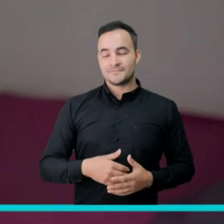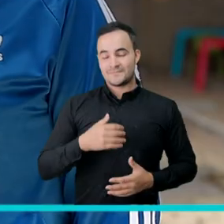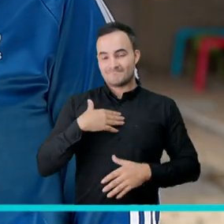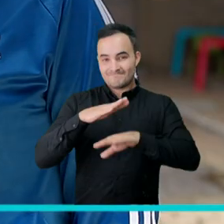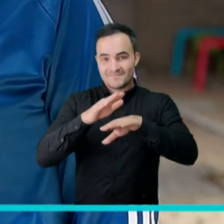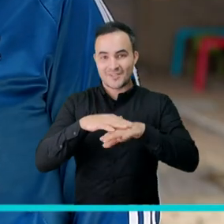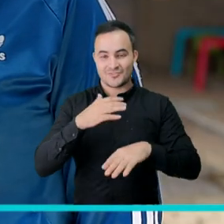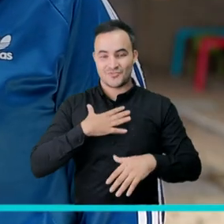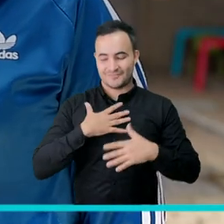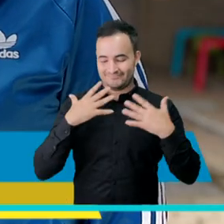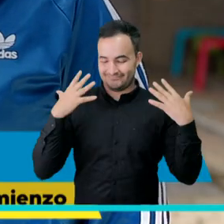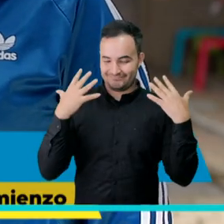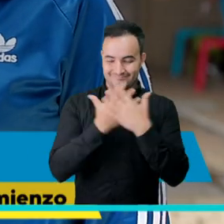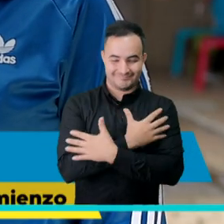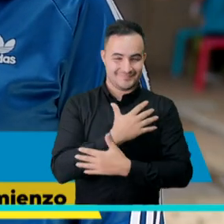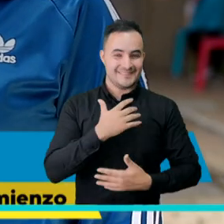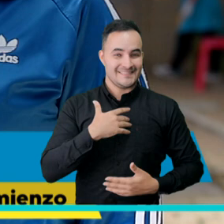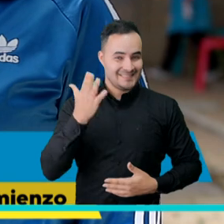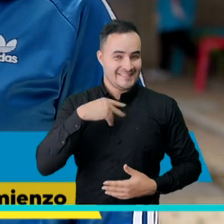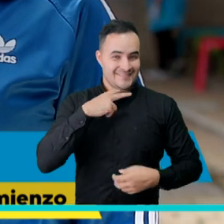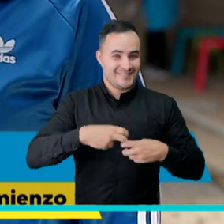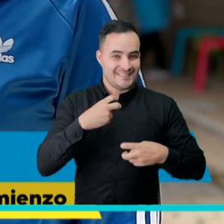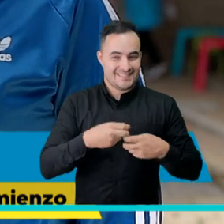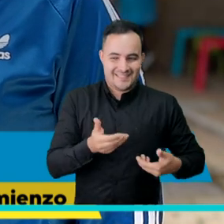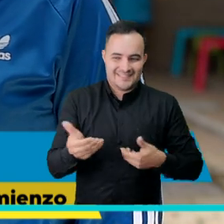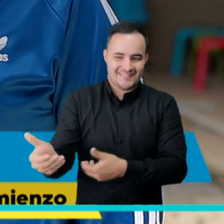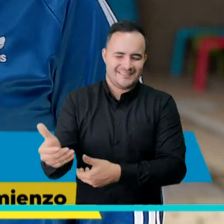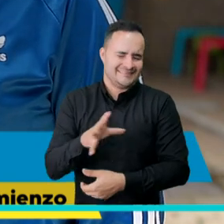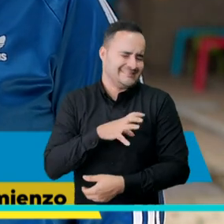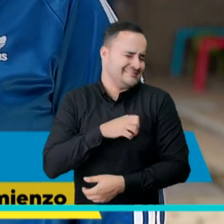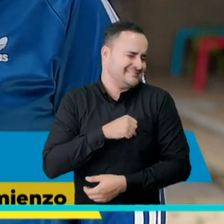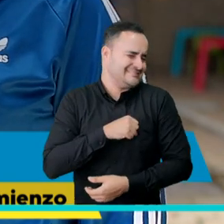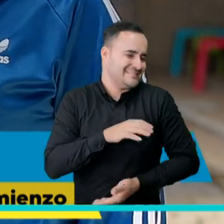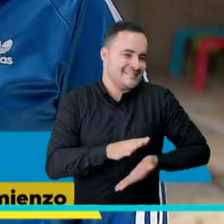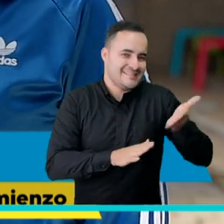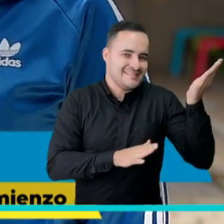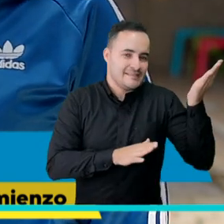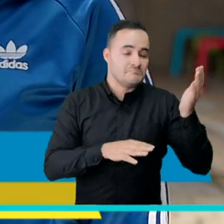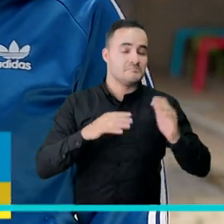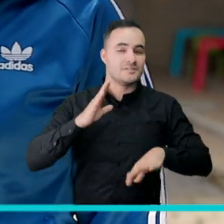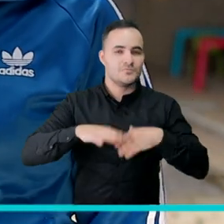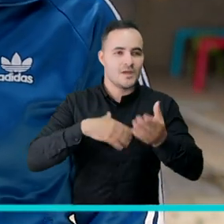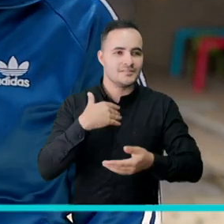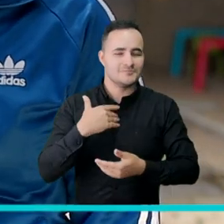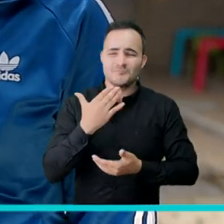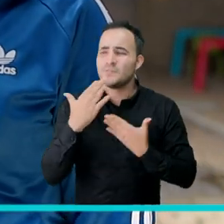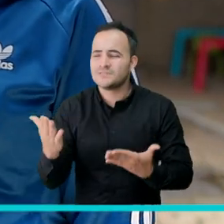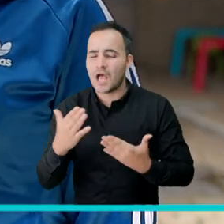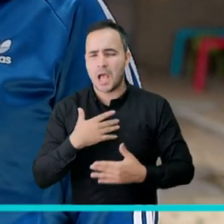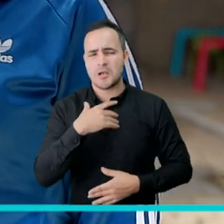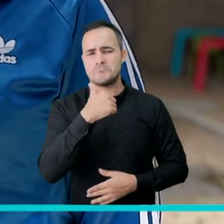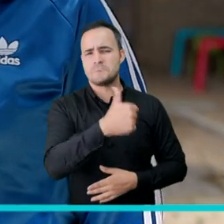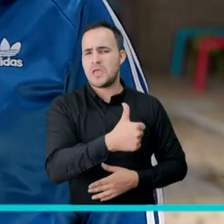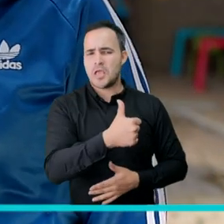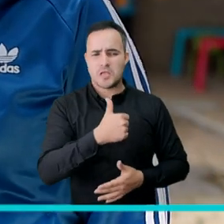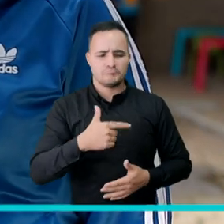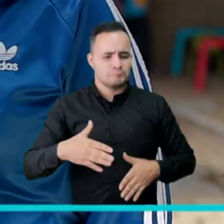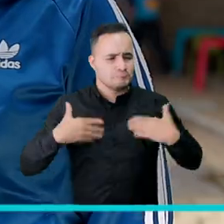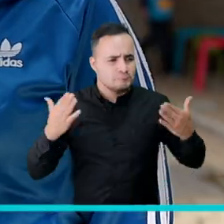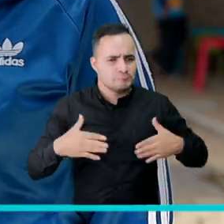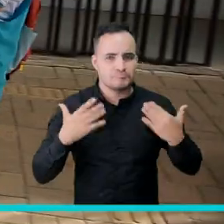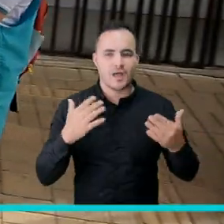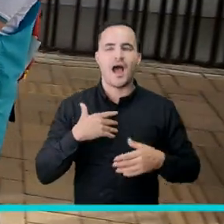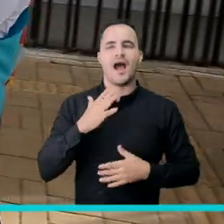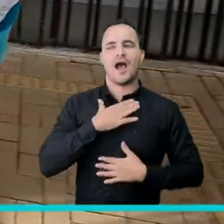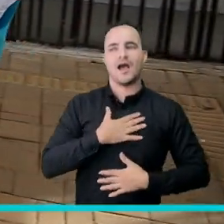Y me dio muy duro porque sentí que dejaba un pedacito de mí. Pero me tranquilizó al saber que él se adaptó muy bien, que la profe lo cuidó muy bien,